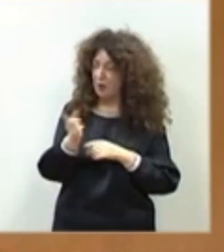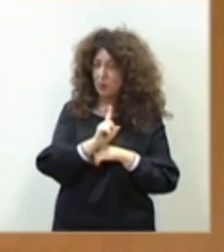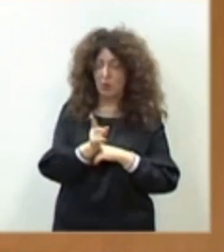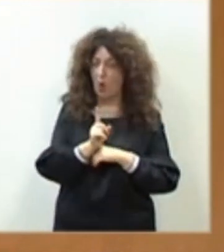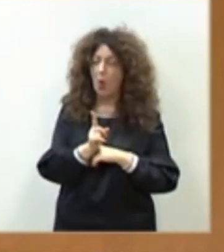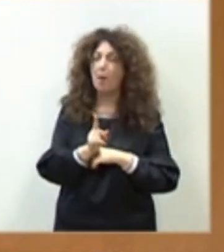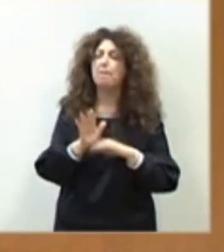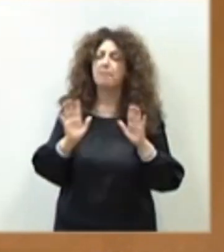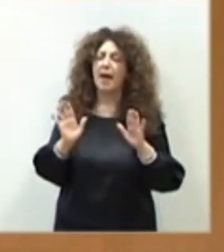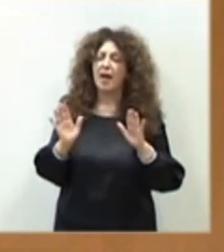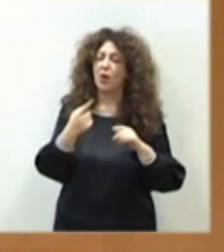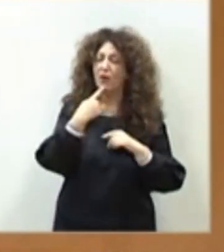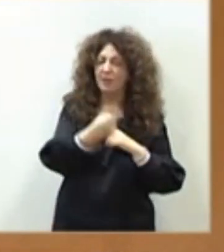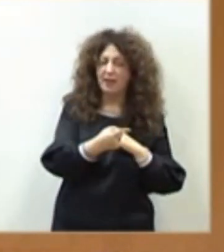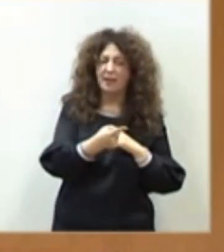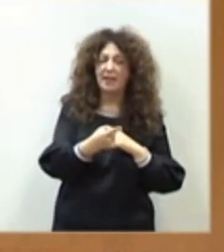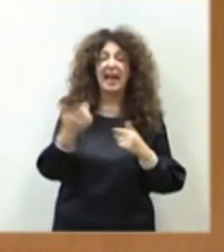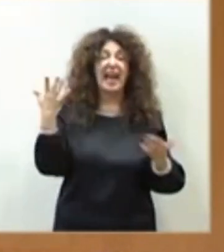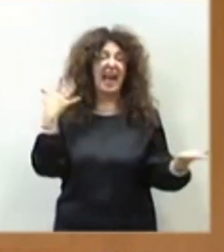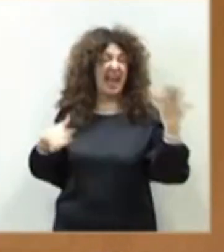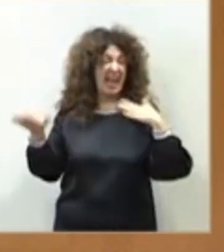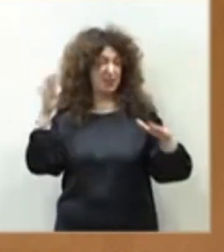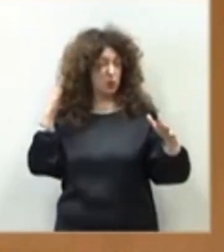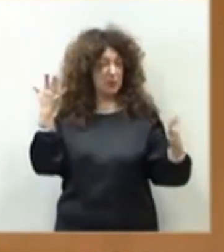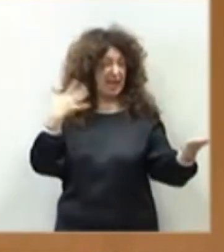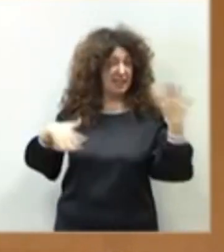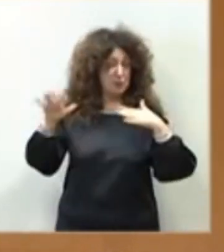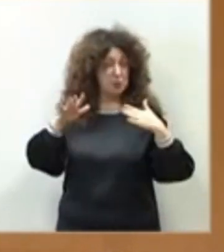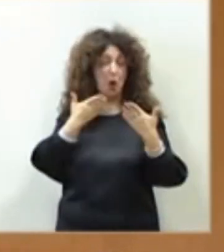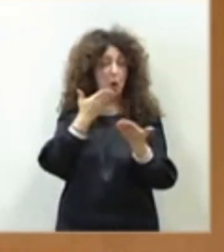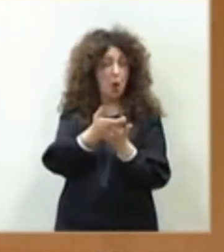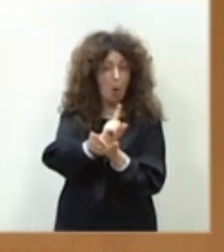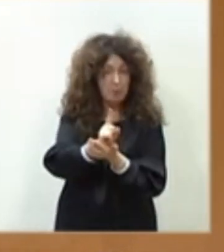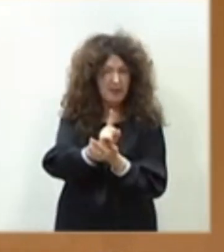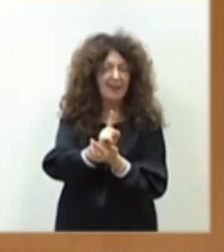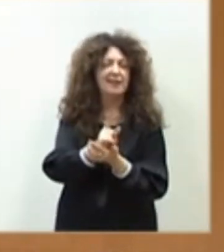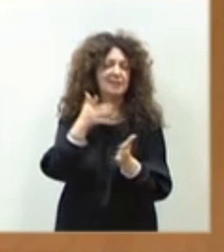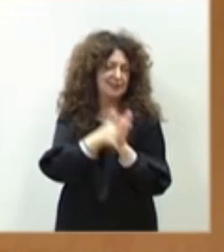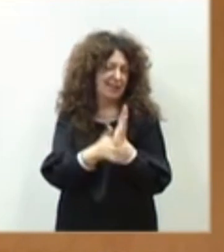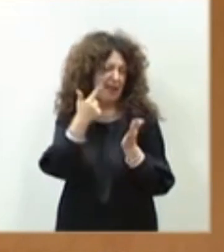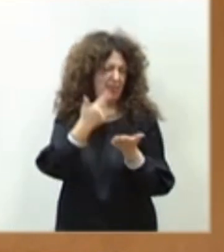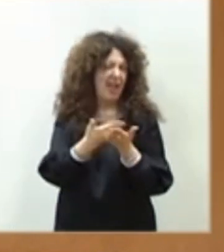decir que excusatio no petita, acusatio manifiesta, señor ministro.